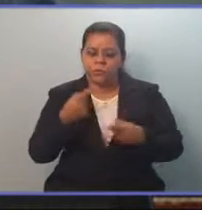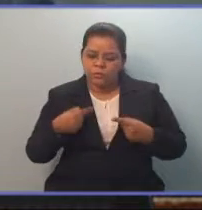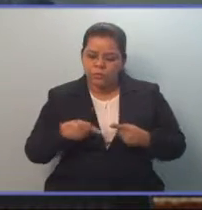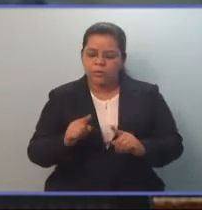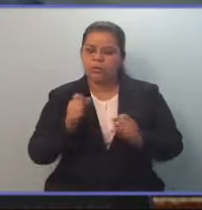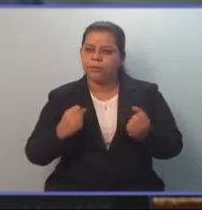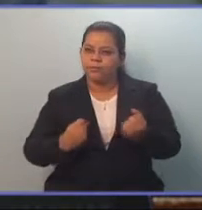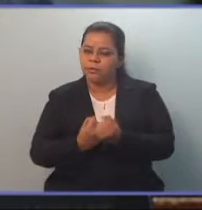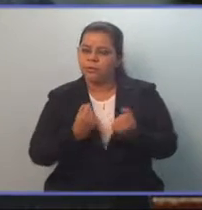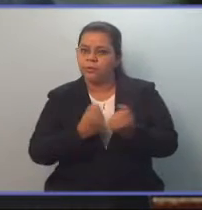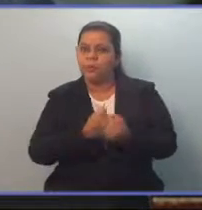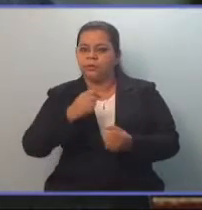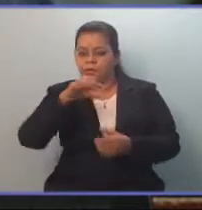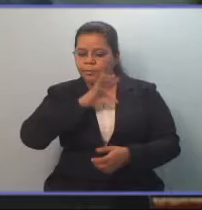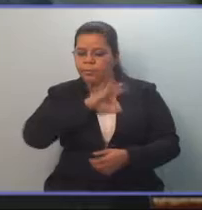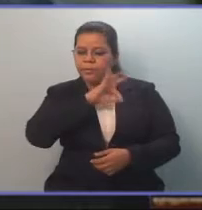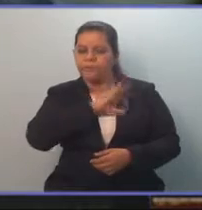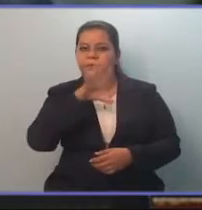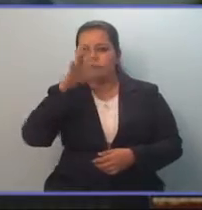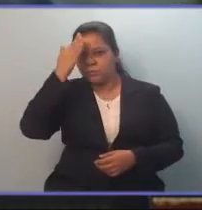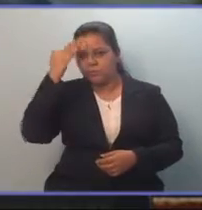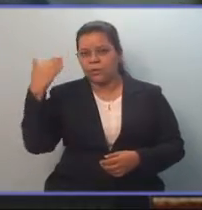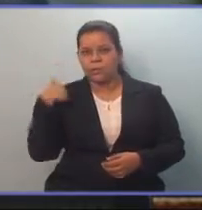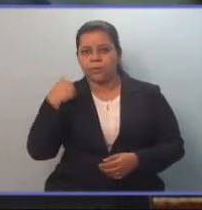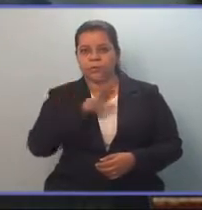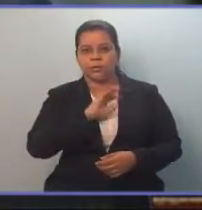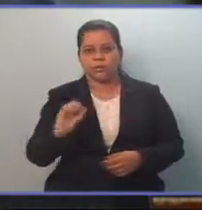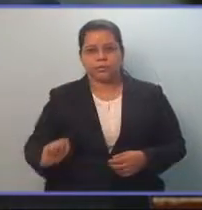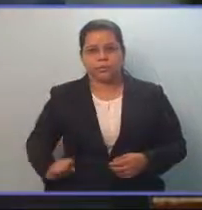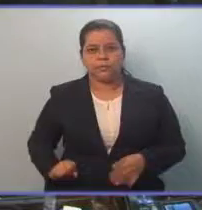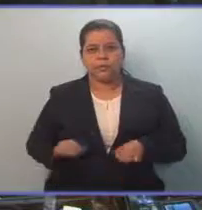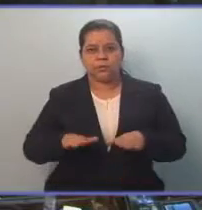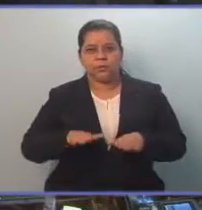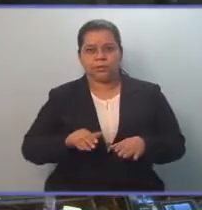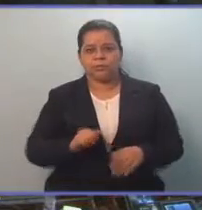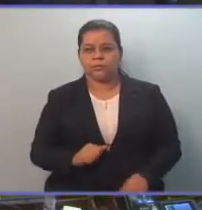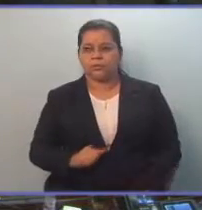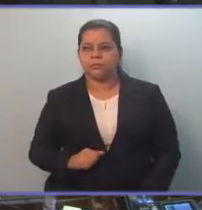beneficio de las mujeres y de la familia salvadoreña. Gracias, Presidente.